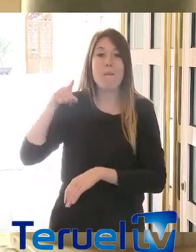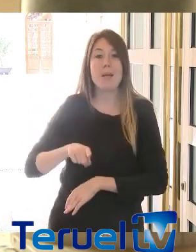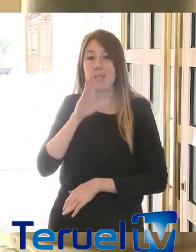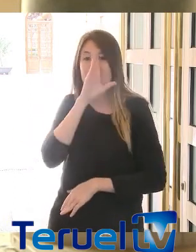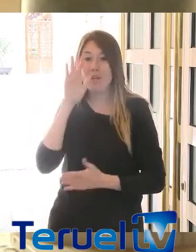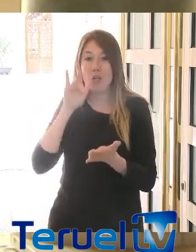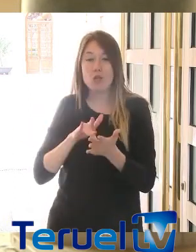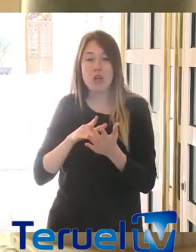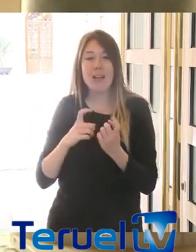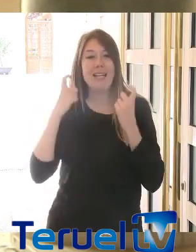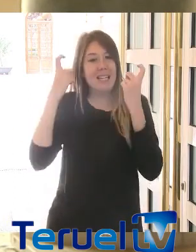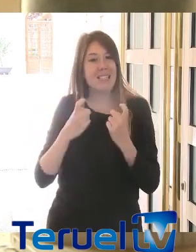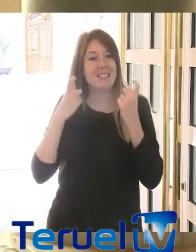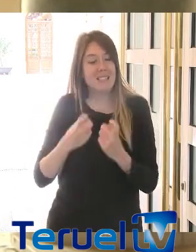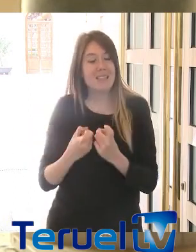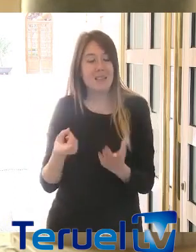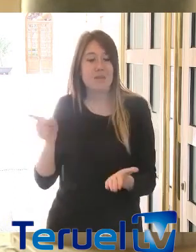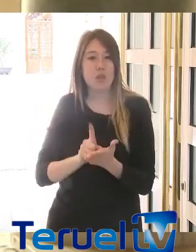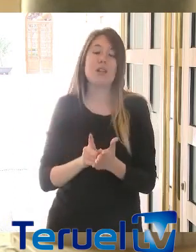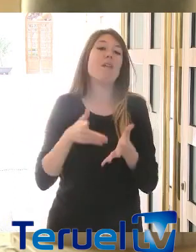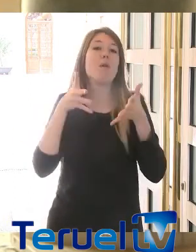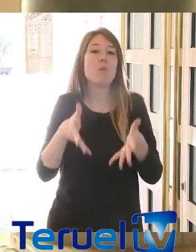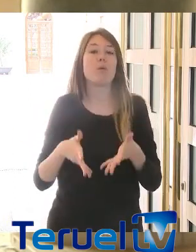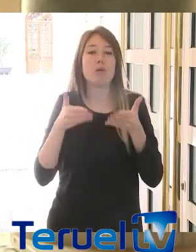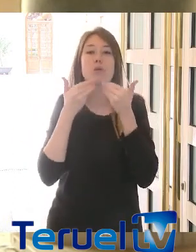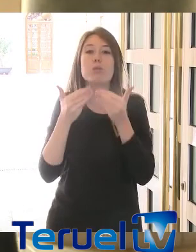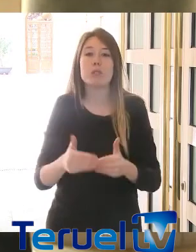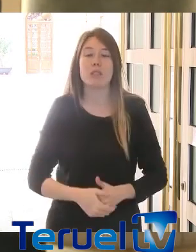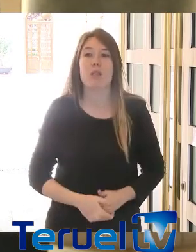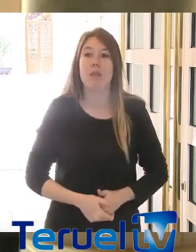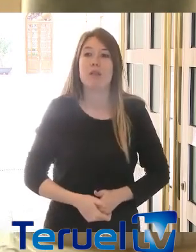lo antes posible con los mínimos daños posibles. Muchas gracias.